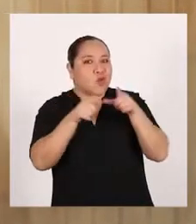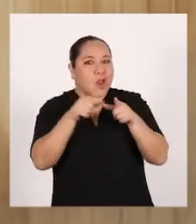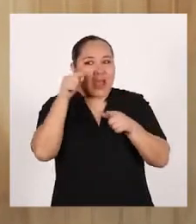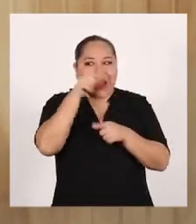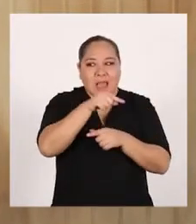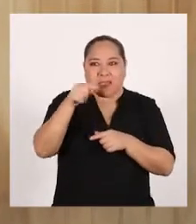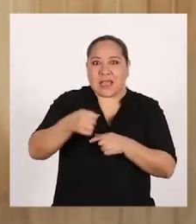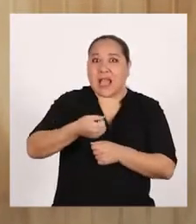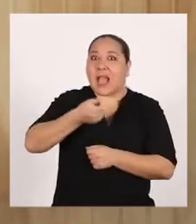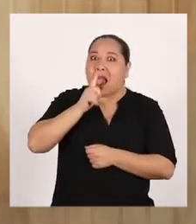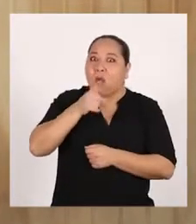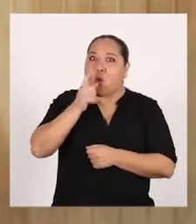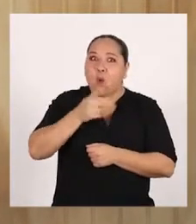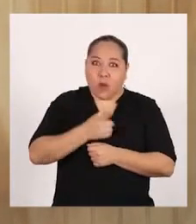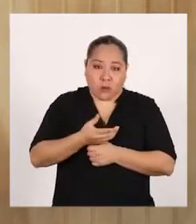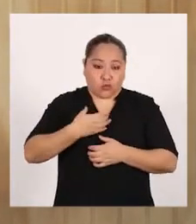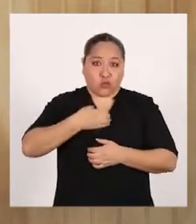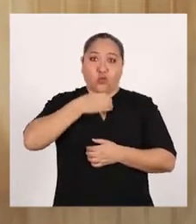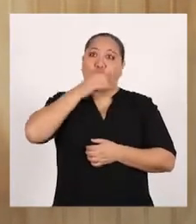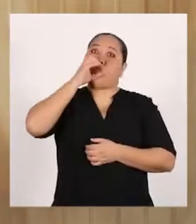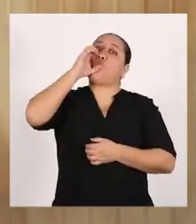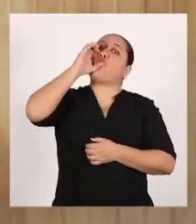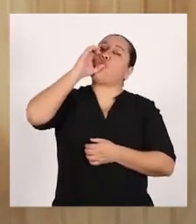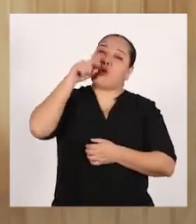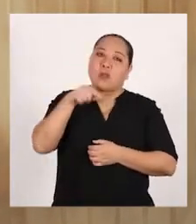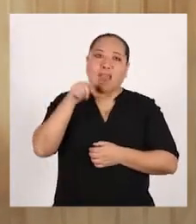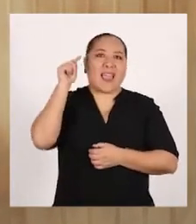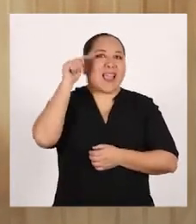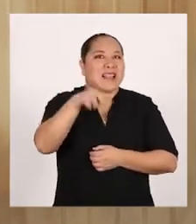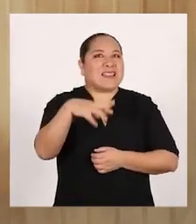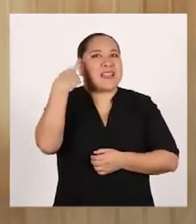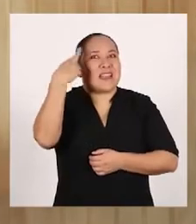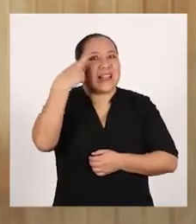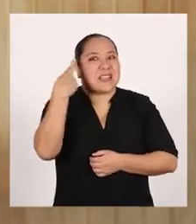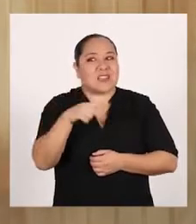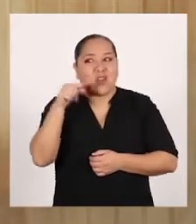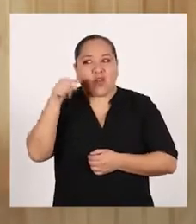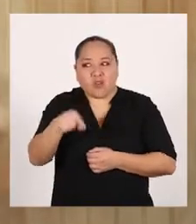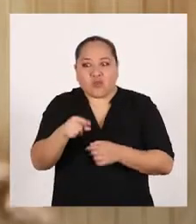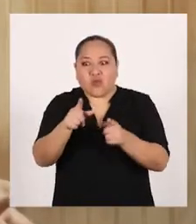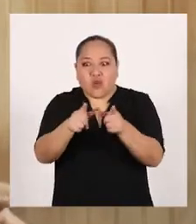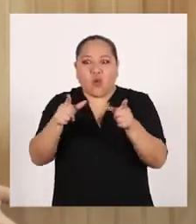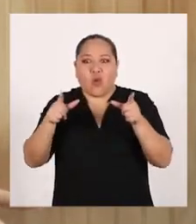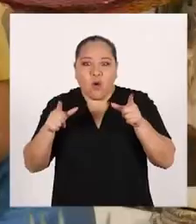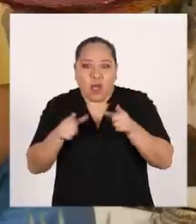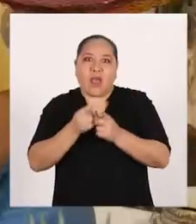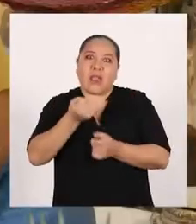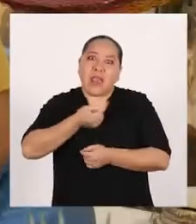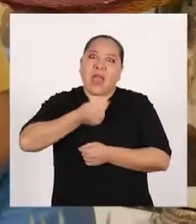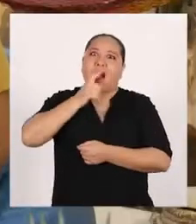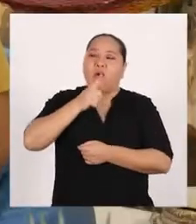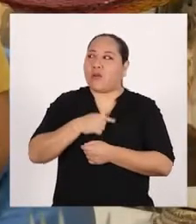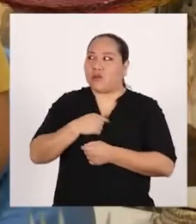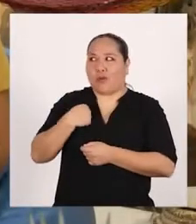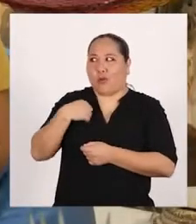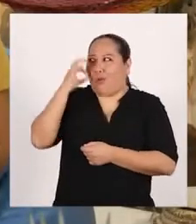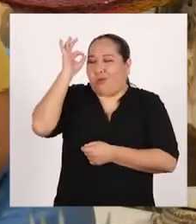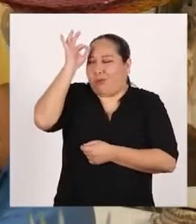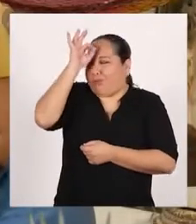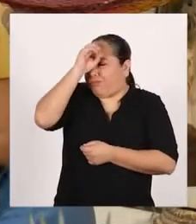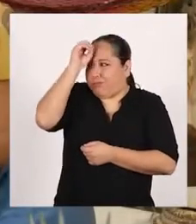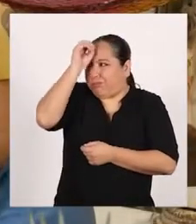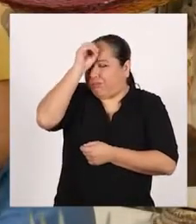obtenemos el agua que consumimos Por eso se les llama fuentes de agua Yo tampoco lo